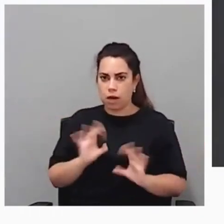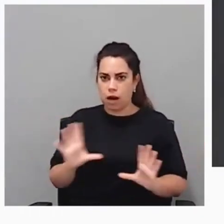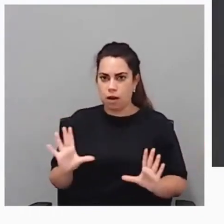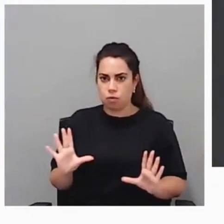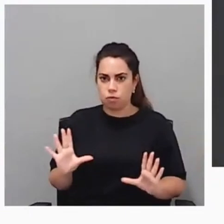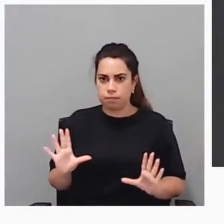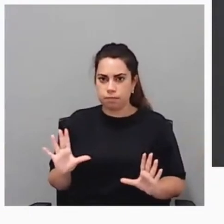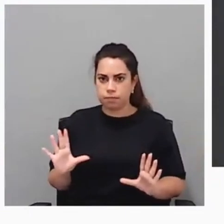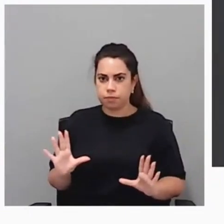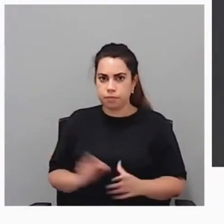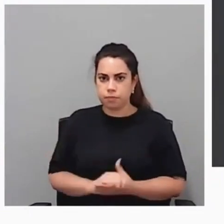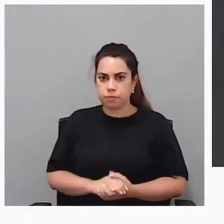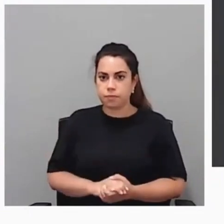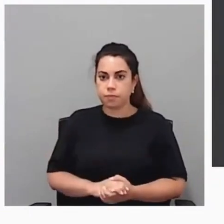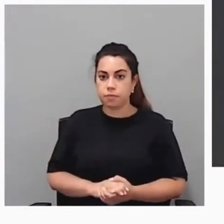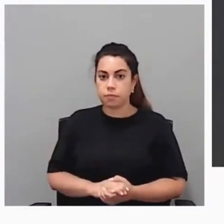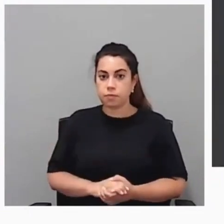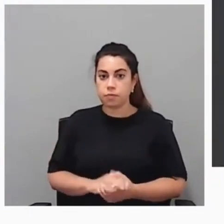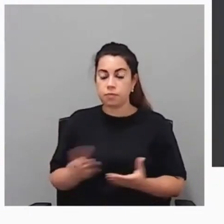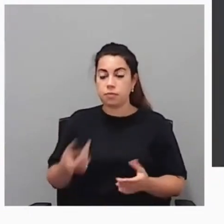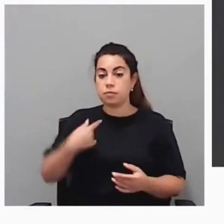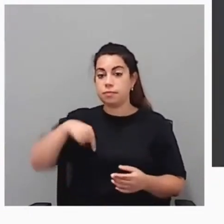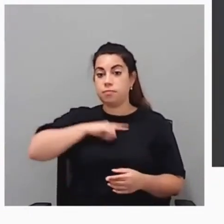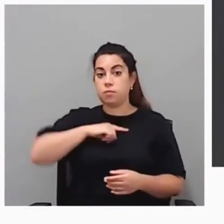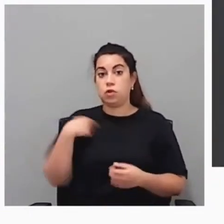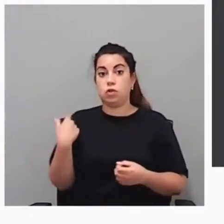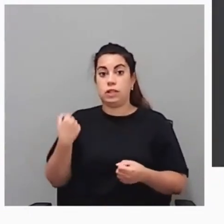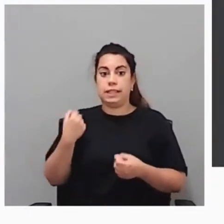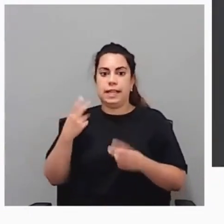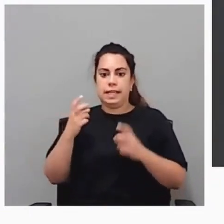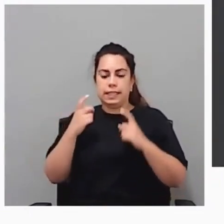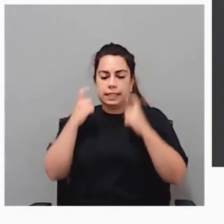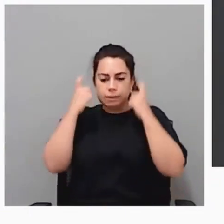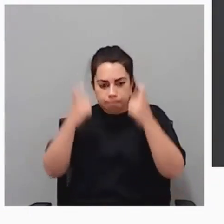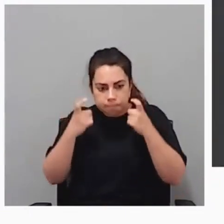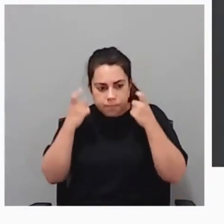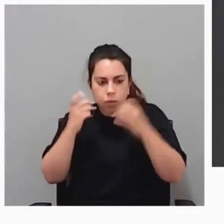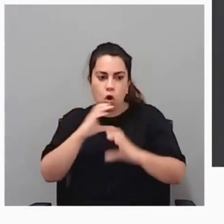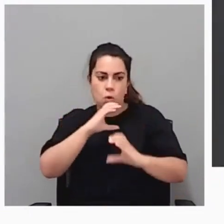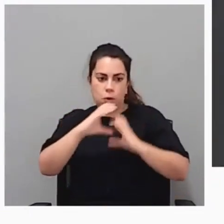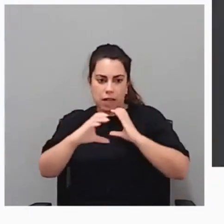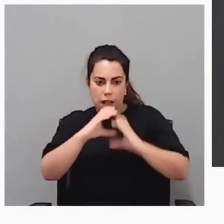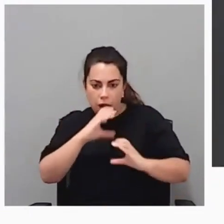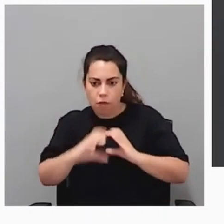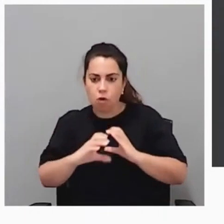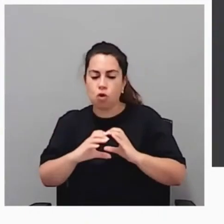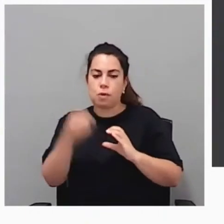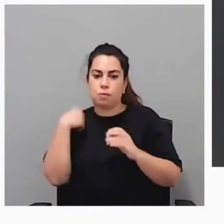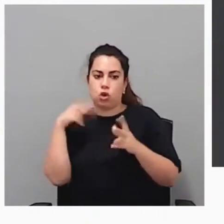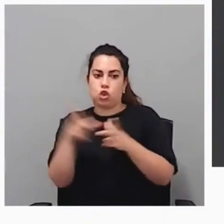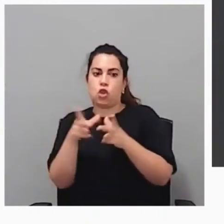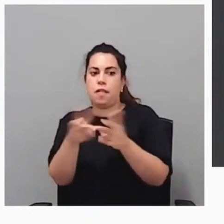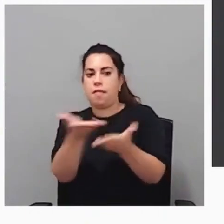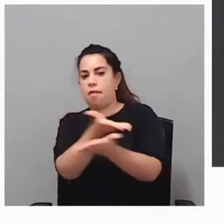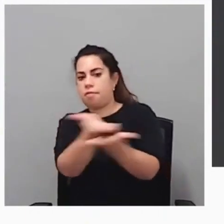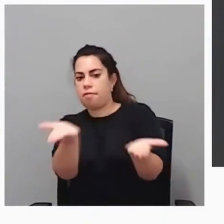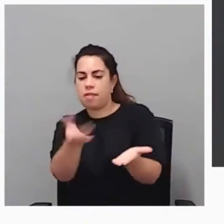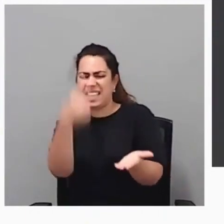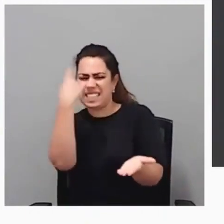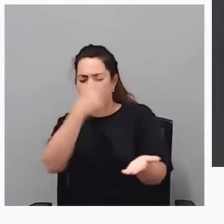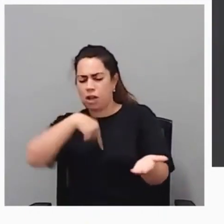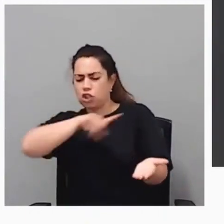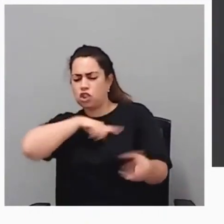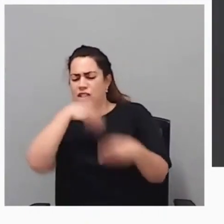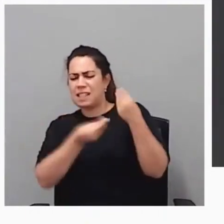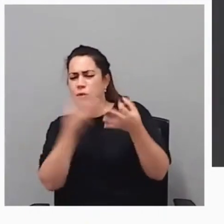Y, por lo tanto, ese esfuerzo en comunicación no es tanto en que la sociedad en general sepa lo que hacemos, sino que sepa